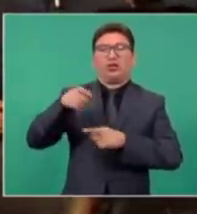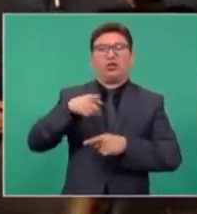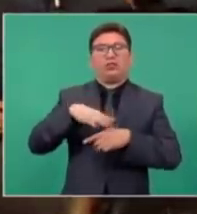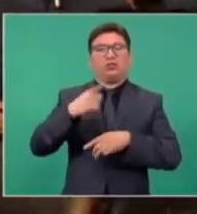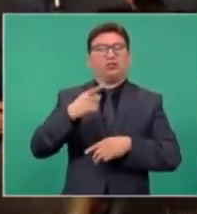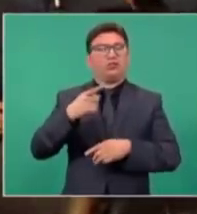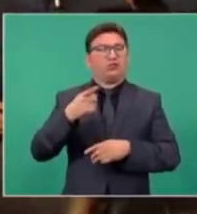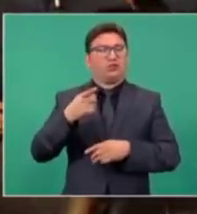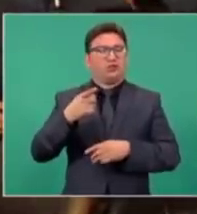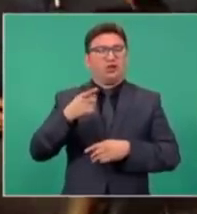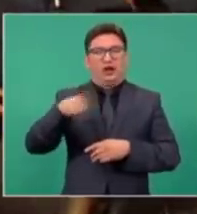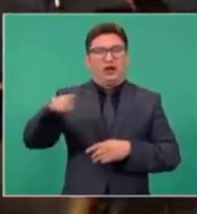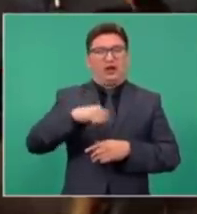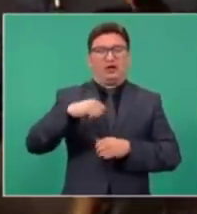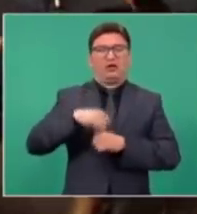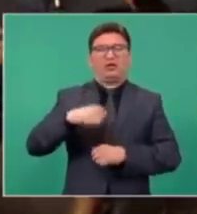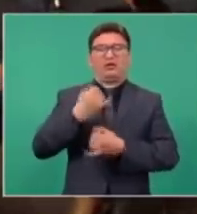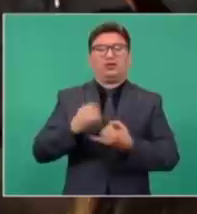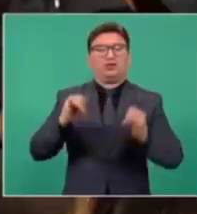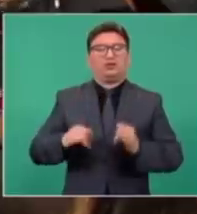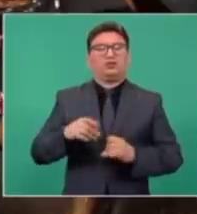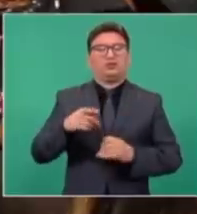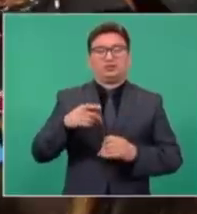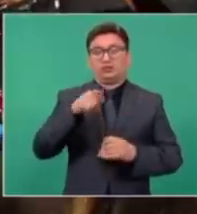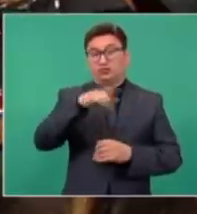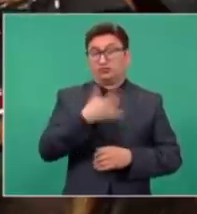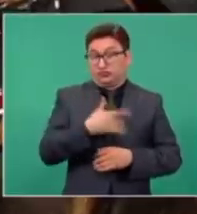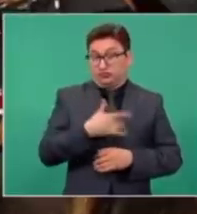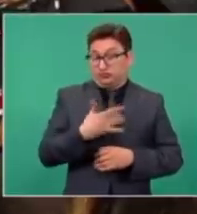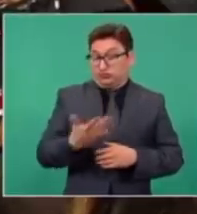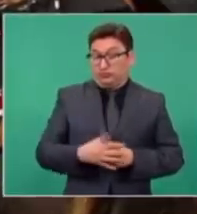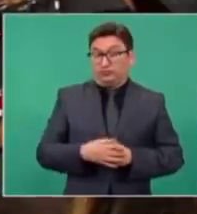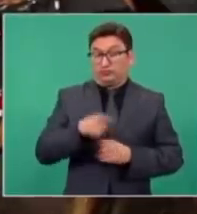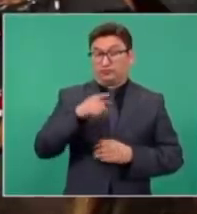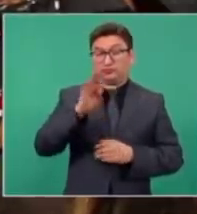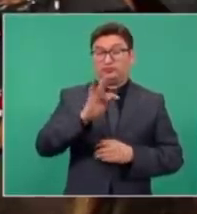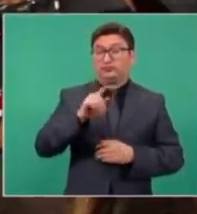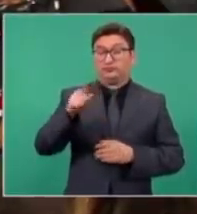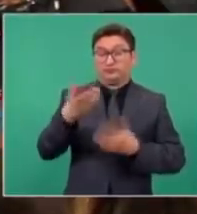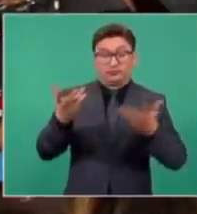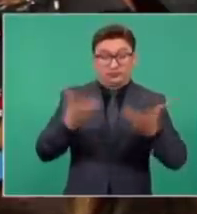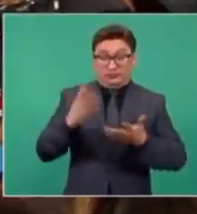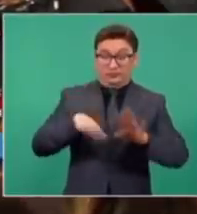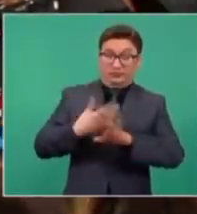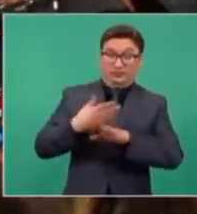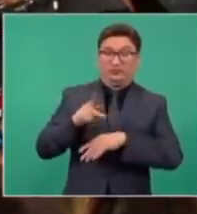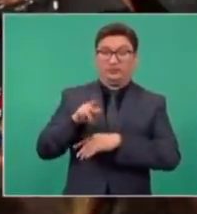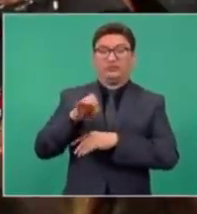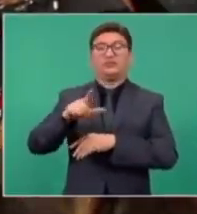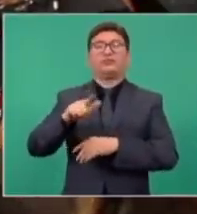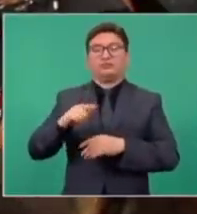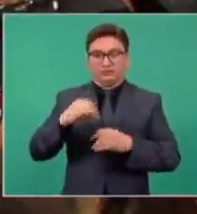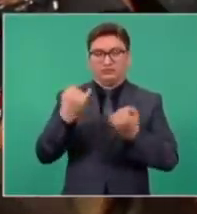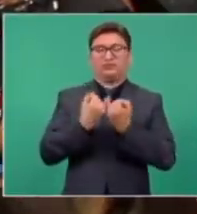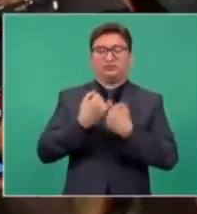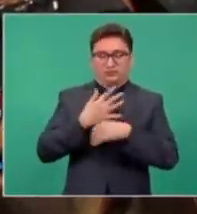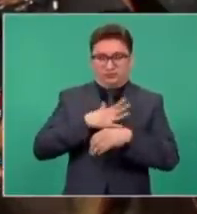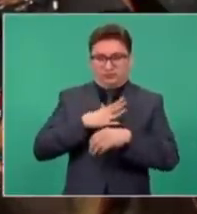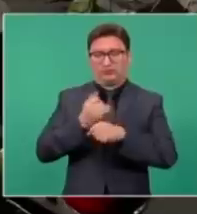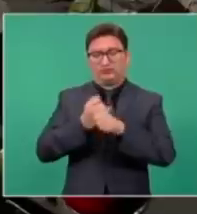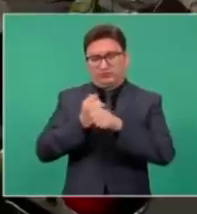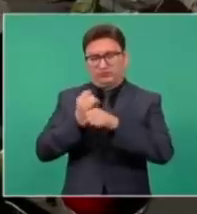a la autonomía. ¿Usted considera que en efecto este tipo de acciones penales y que ya se haya abierto esta carpeta de investigación